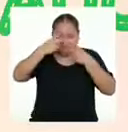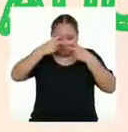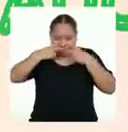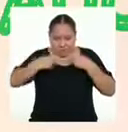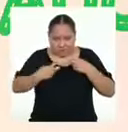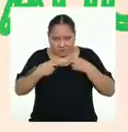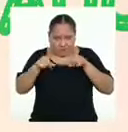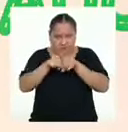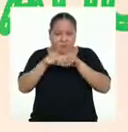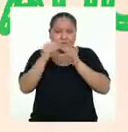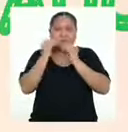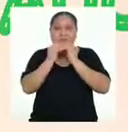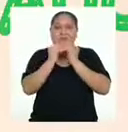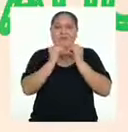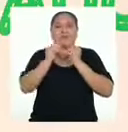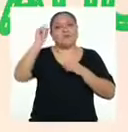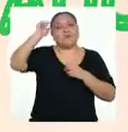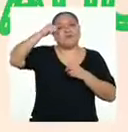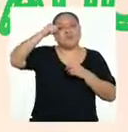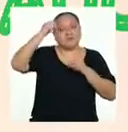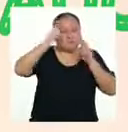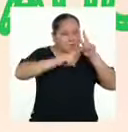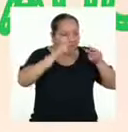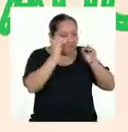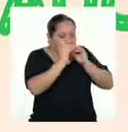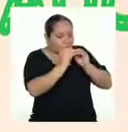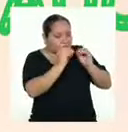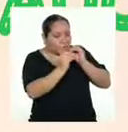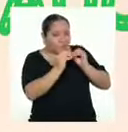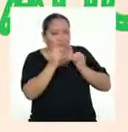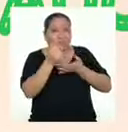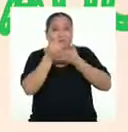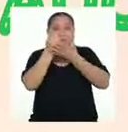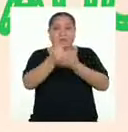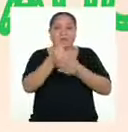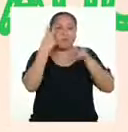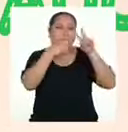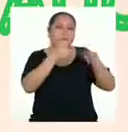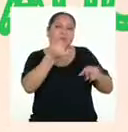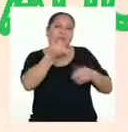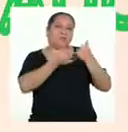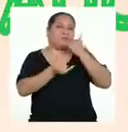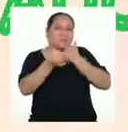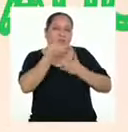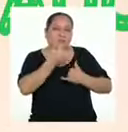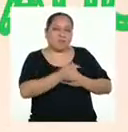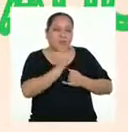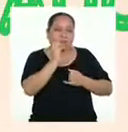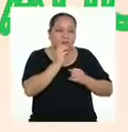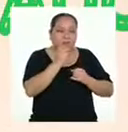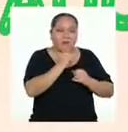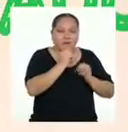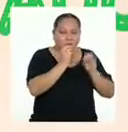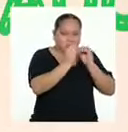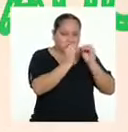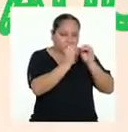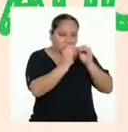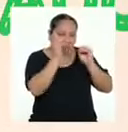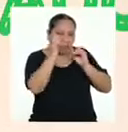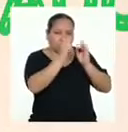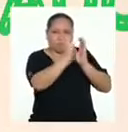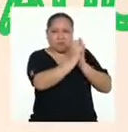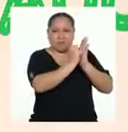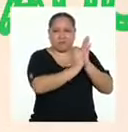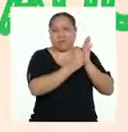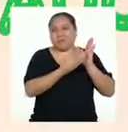Recordemos que la revisión de nuestro trabajo nos ayudará a identificar defectos, errores o imperfecciones en nuestro texto